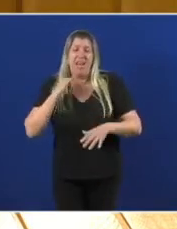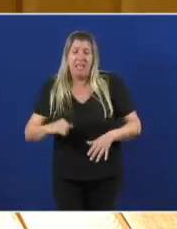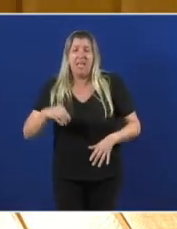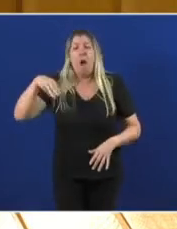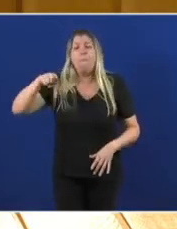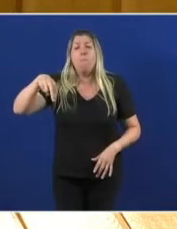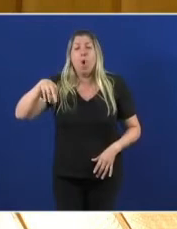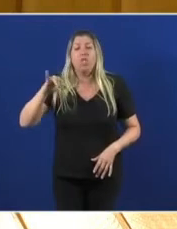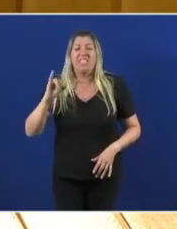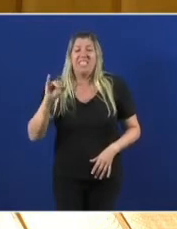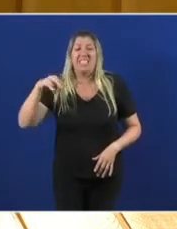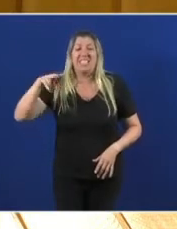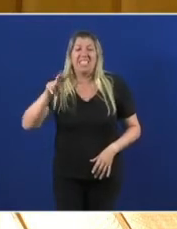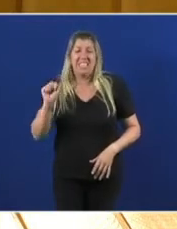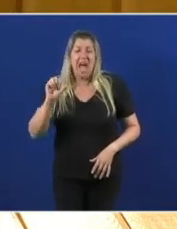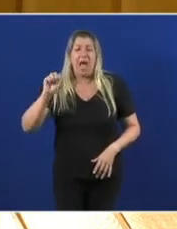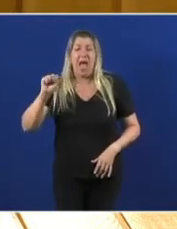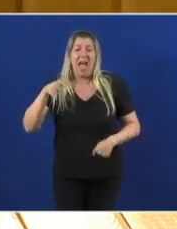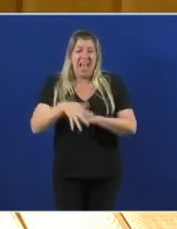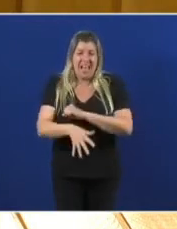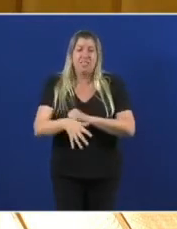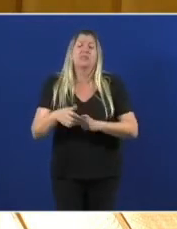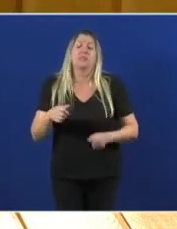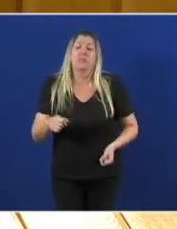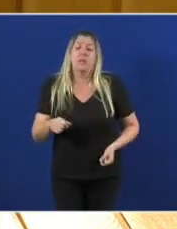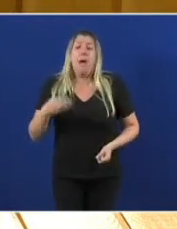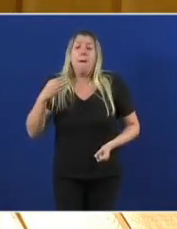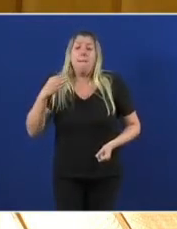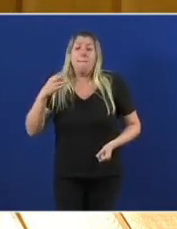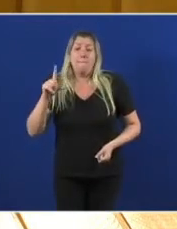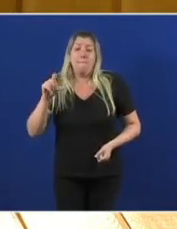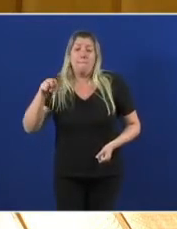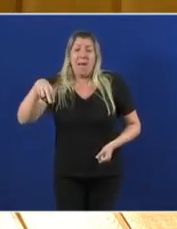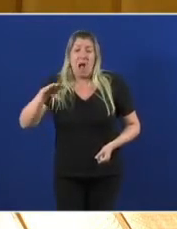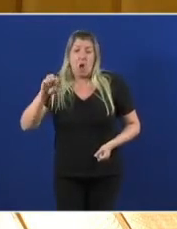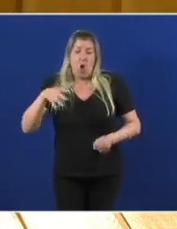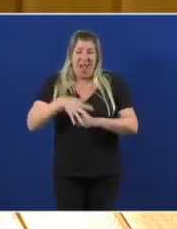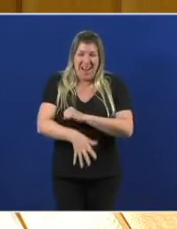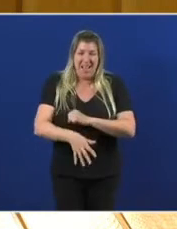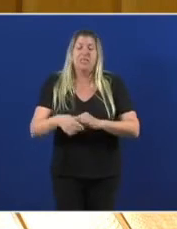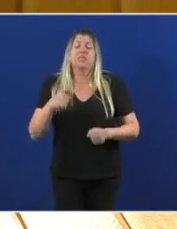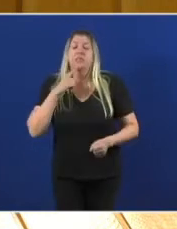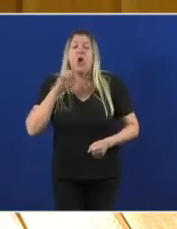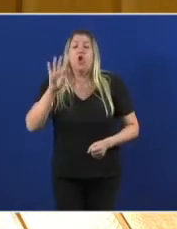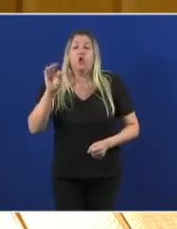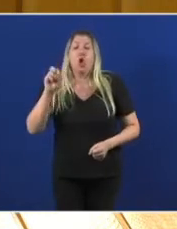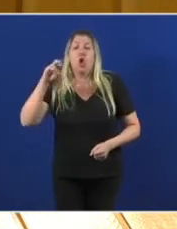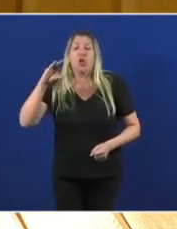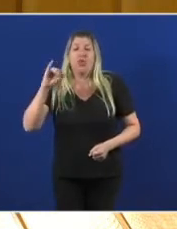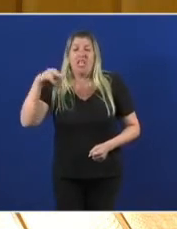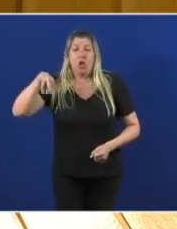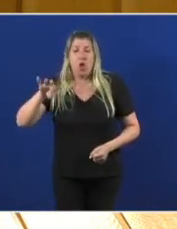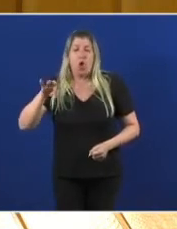Enagás José Blanco Enagás Isabel Tocino Ence Enagás Beatriz